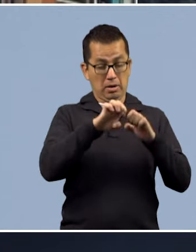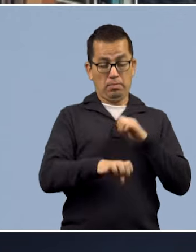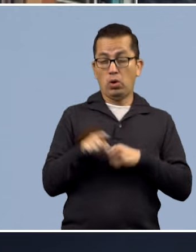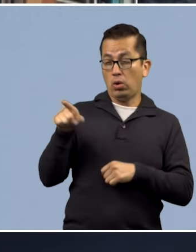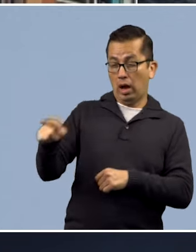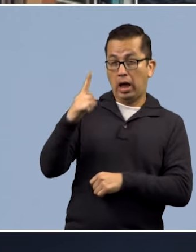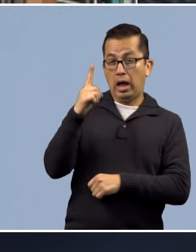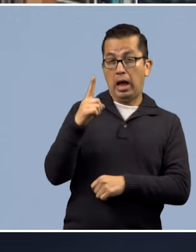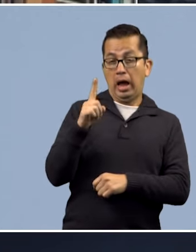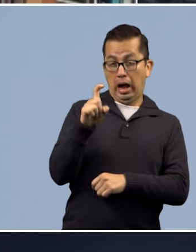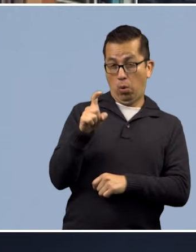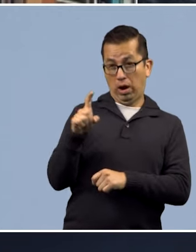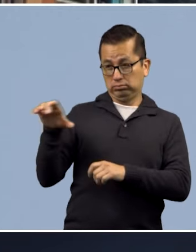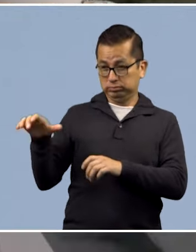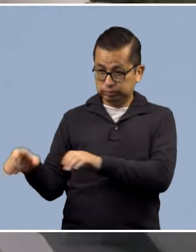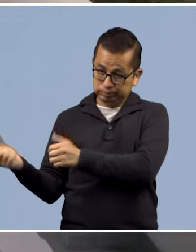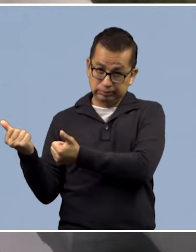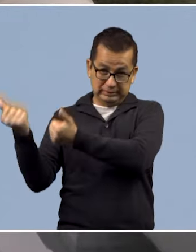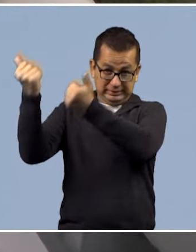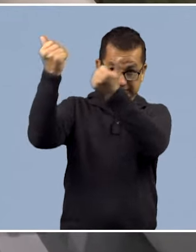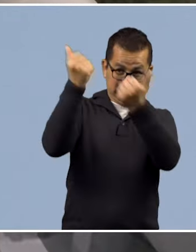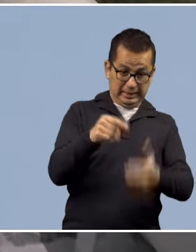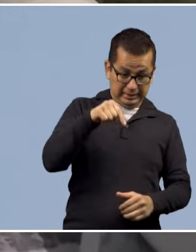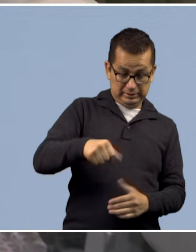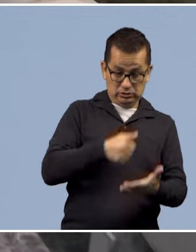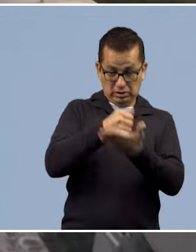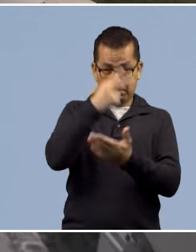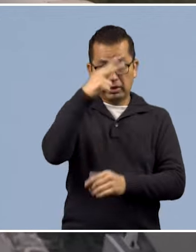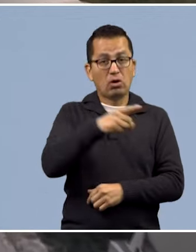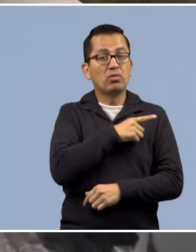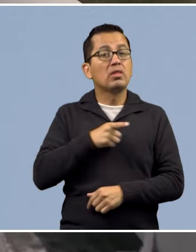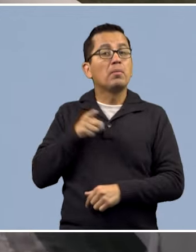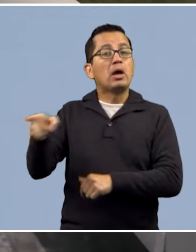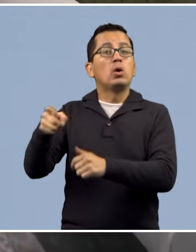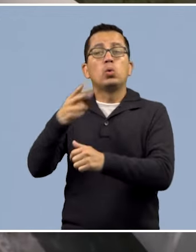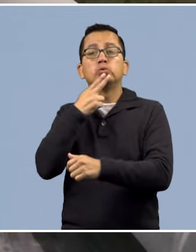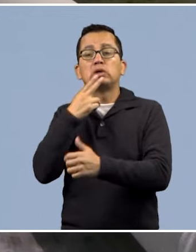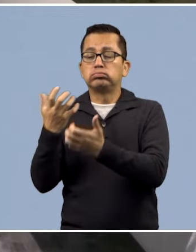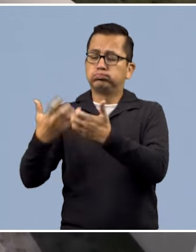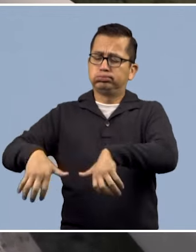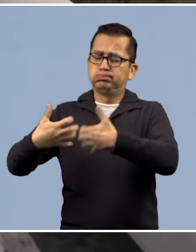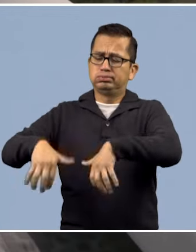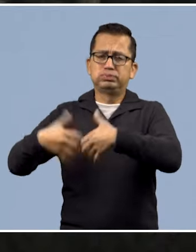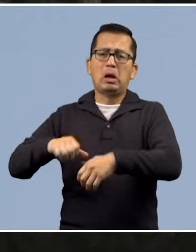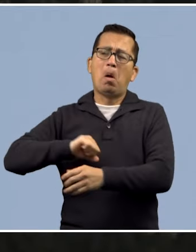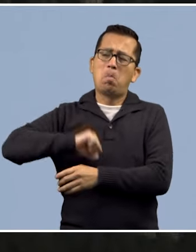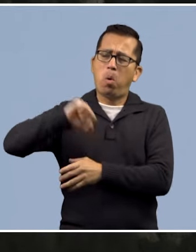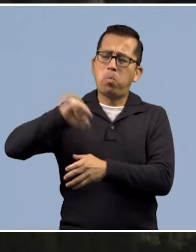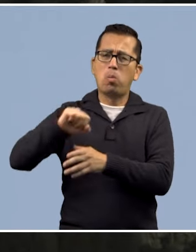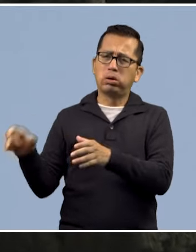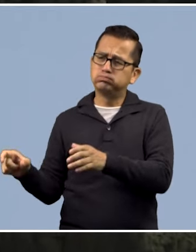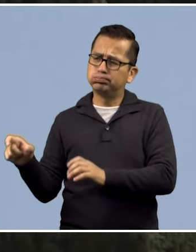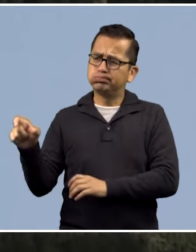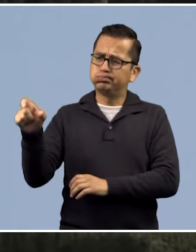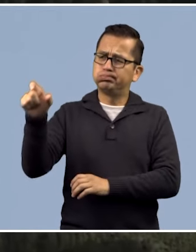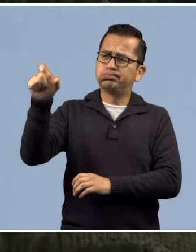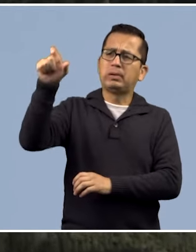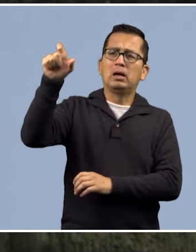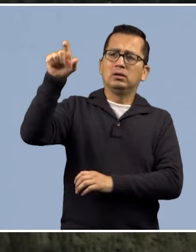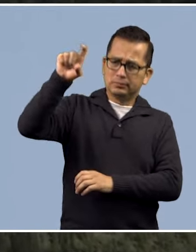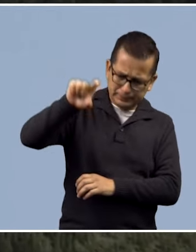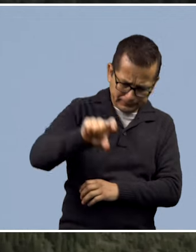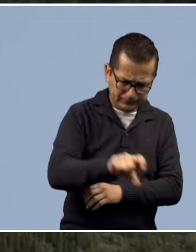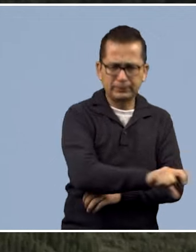Lerma Kutzamala a la Ciudad de México requiere que sea bombeada primero a gran altura y después que sea distribuida por gravedad.